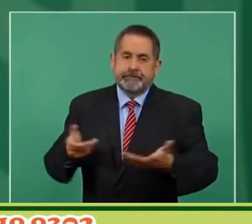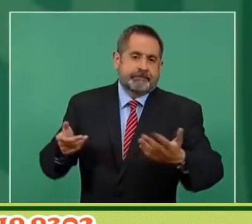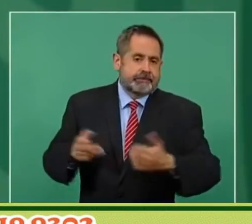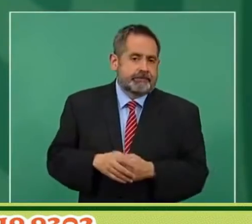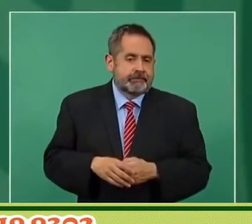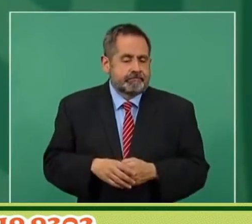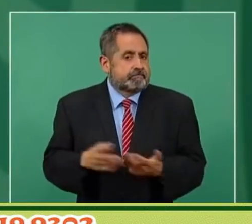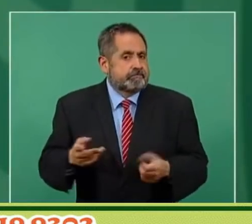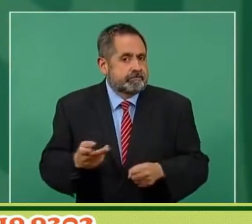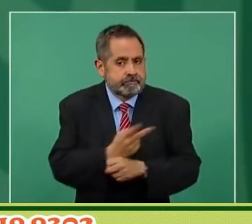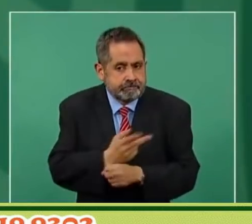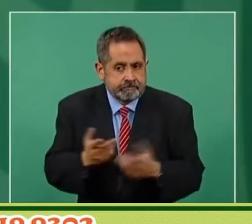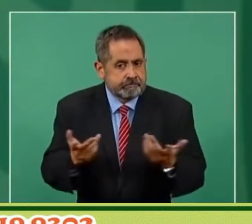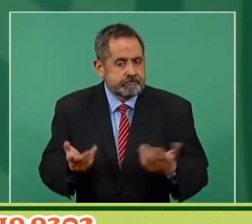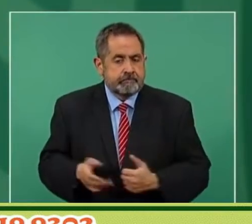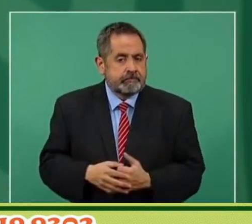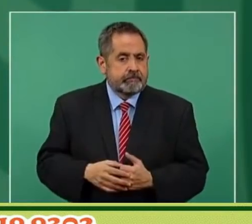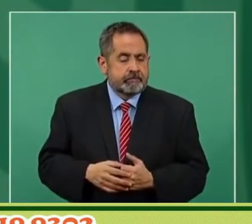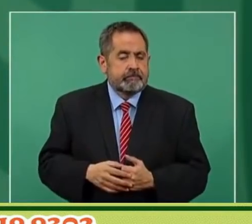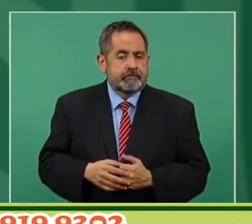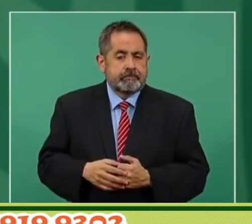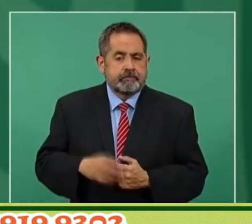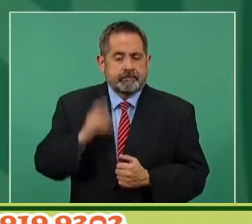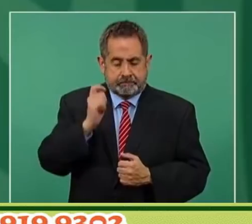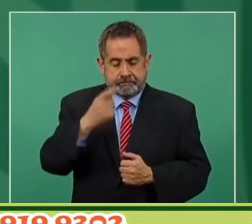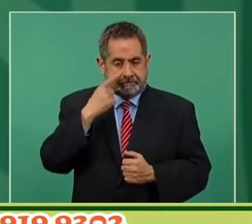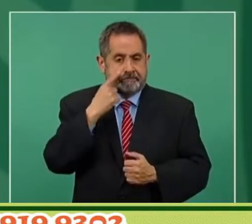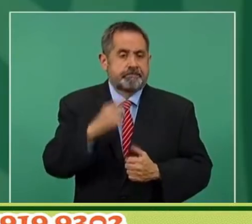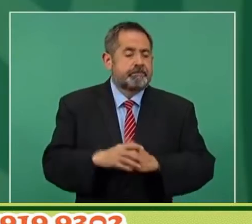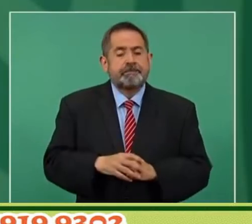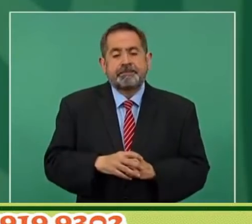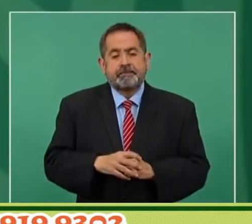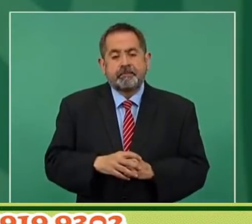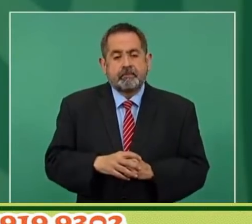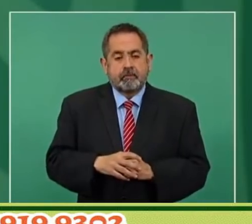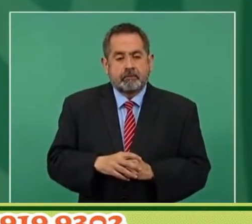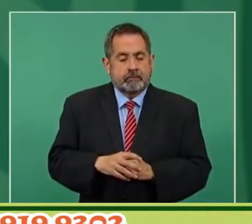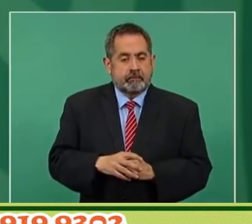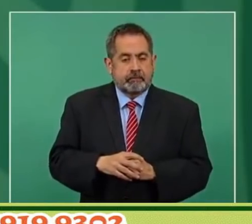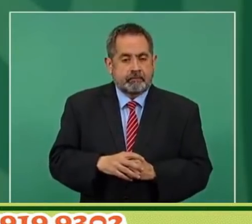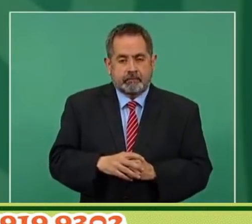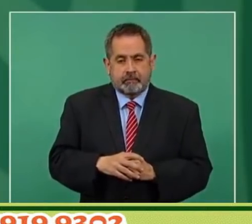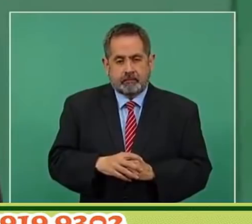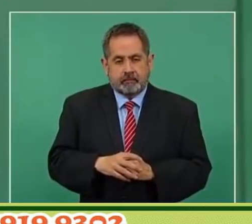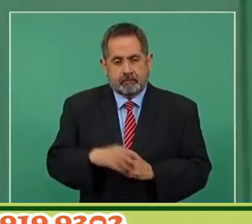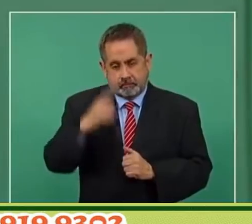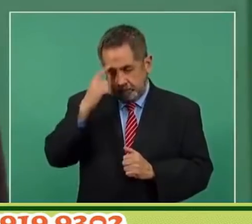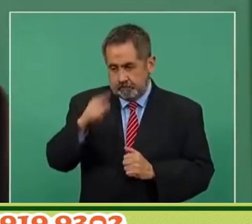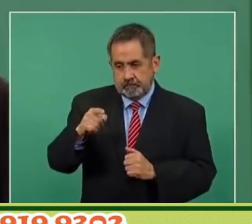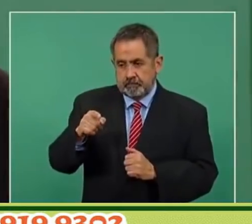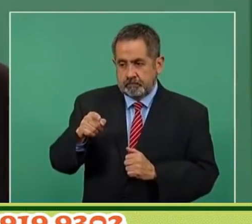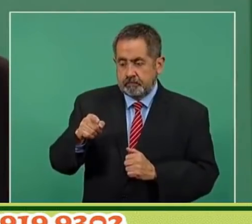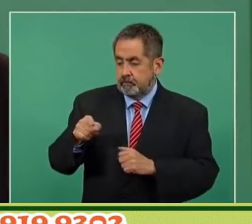¿qué sucede de que para pagar las